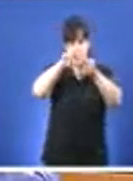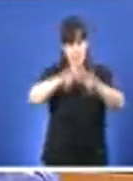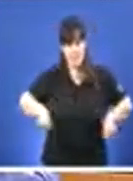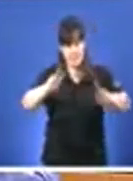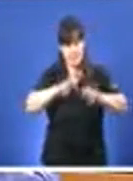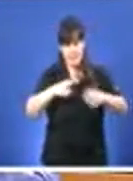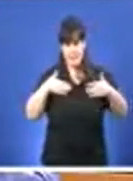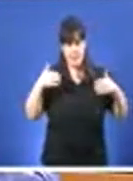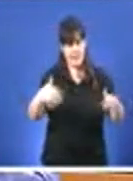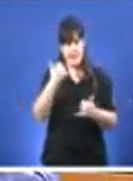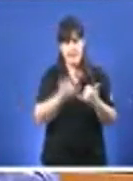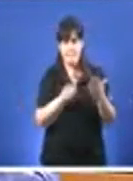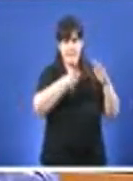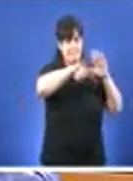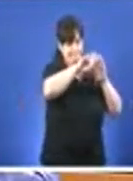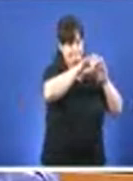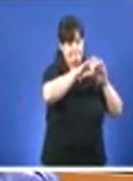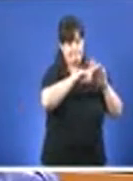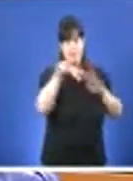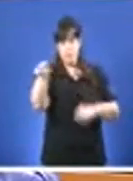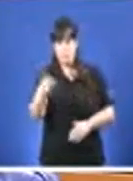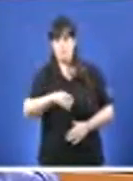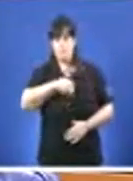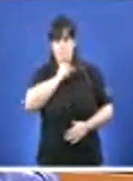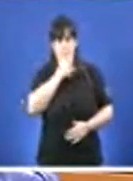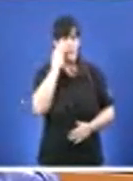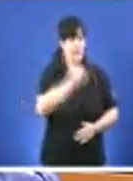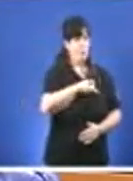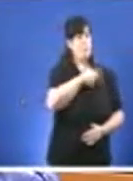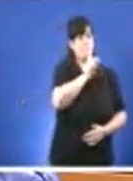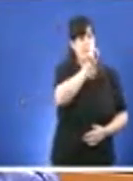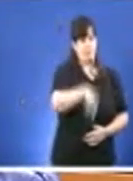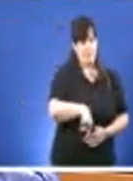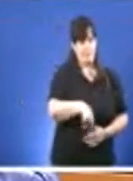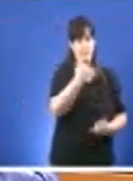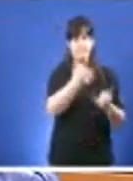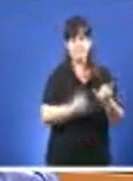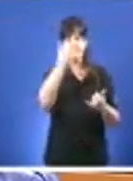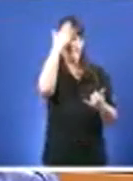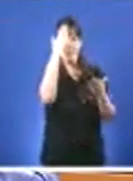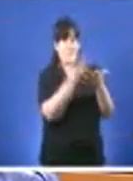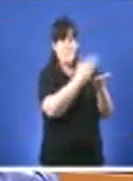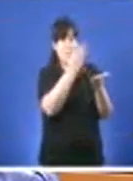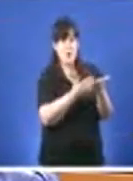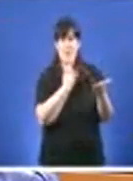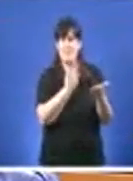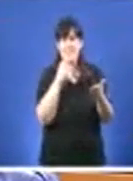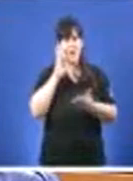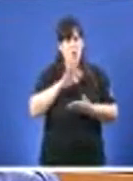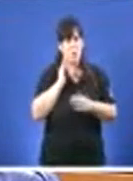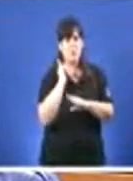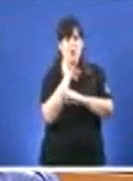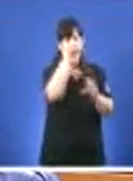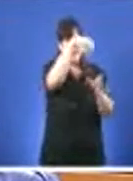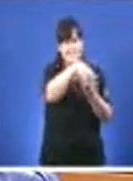o señor Rajoy cala. Os sumarios apuntan a unha corrupción institucionalizada. Mediante tramas